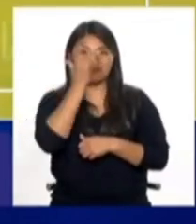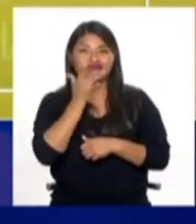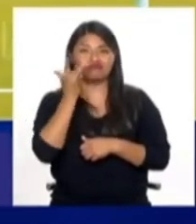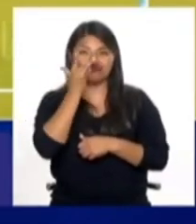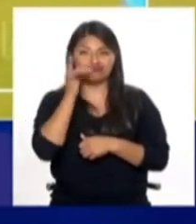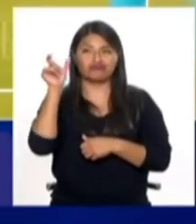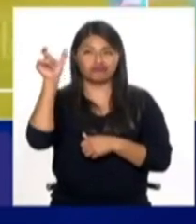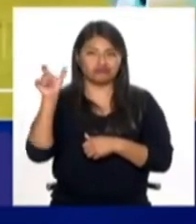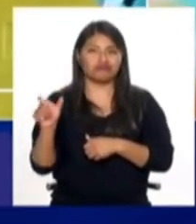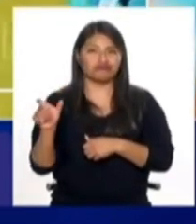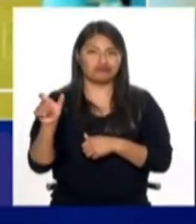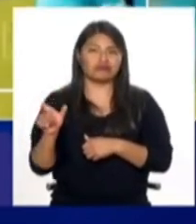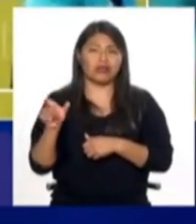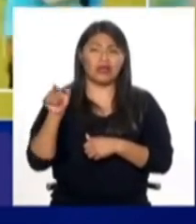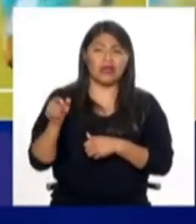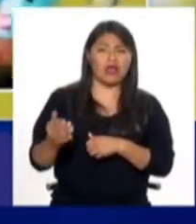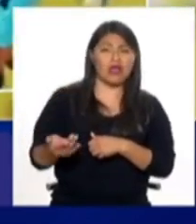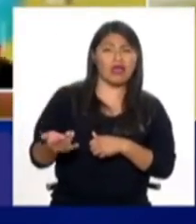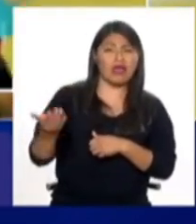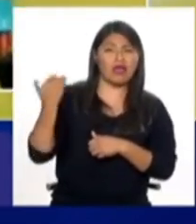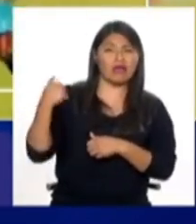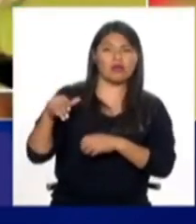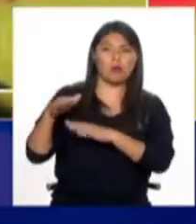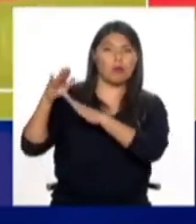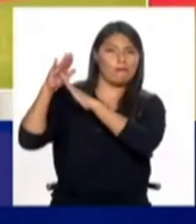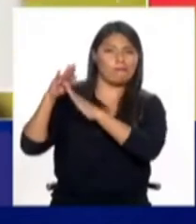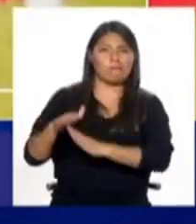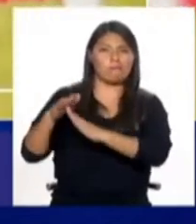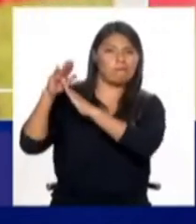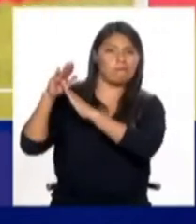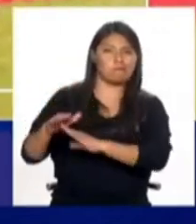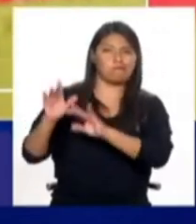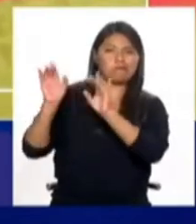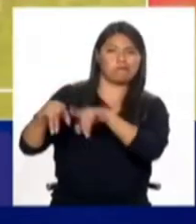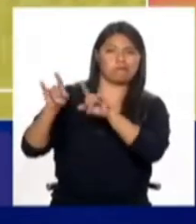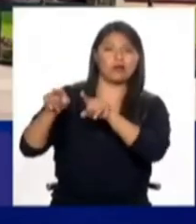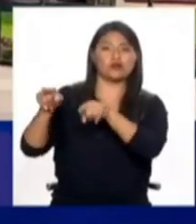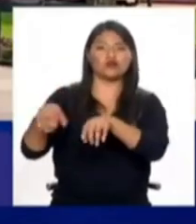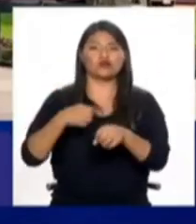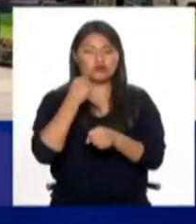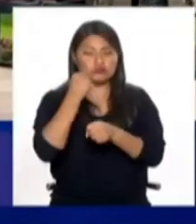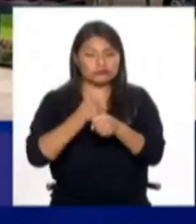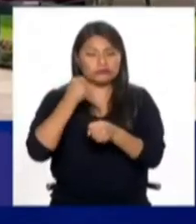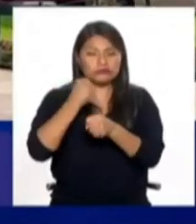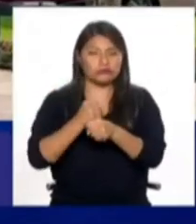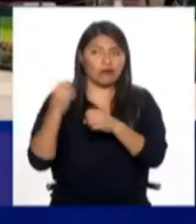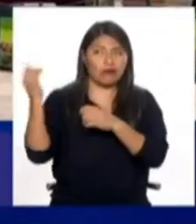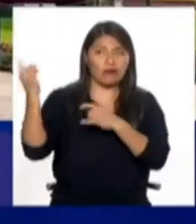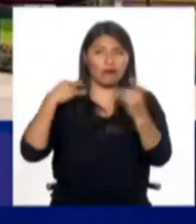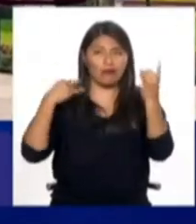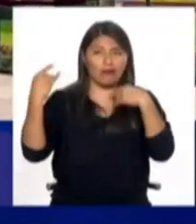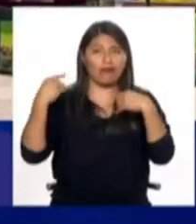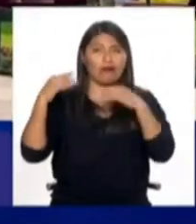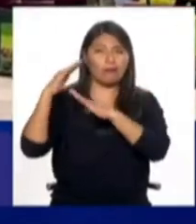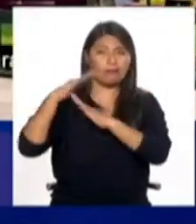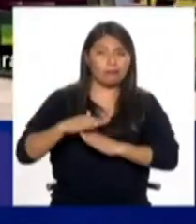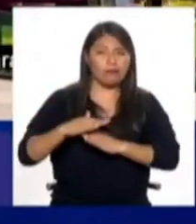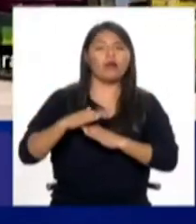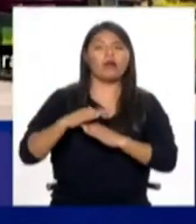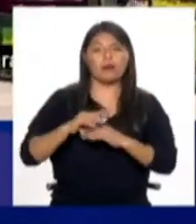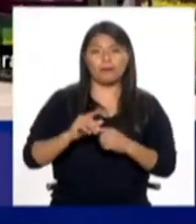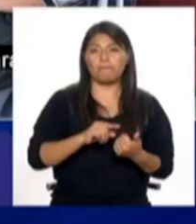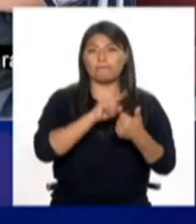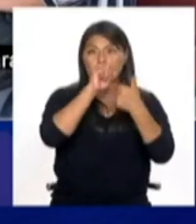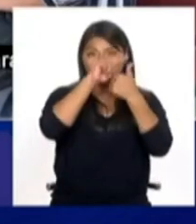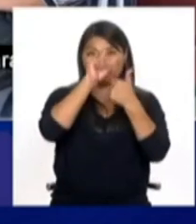que sufrió discriminación racial en su lugar de trabajo. Sin embargo, en segunda instancia se